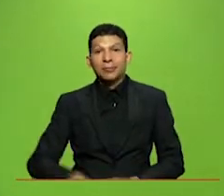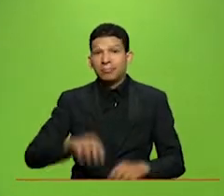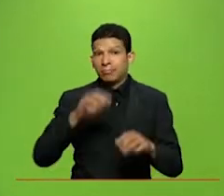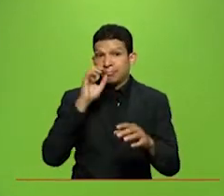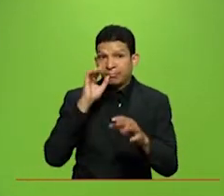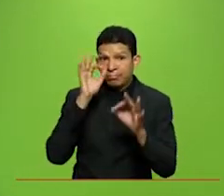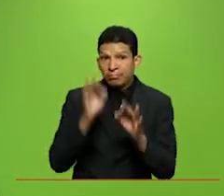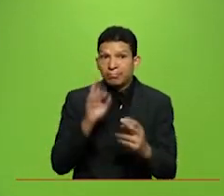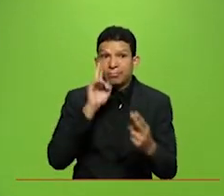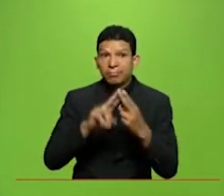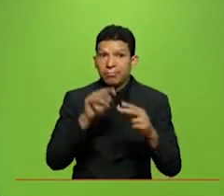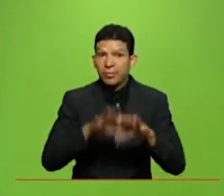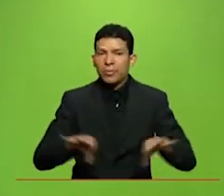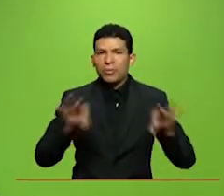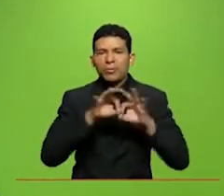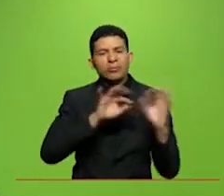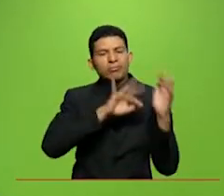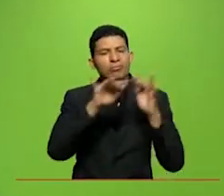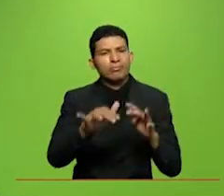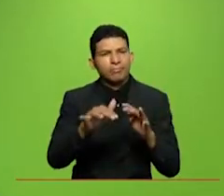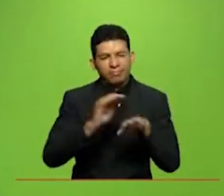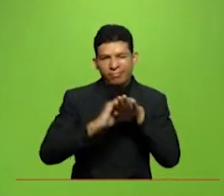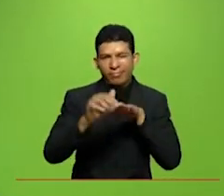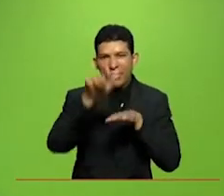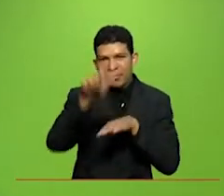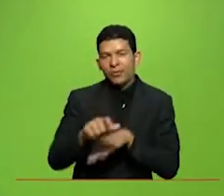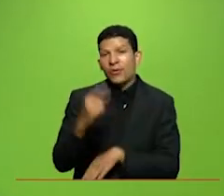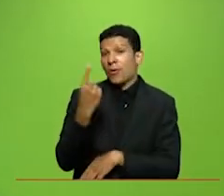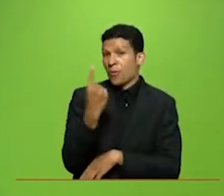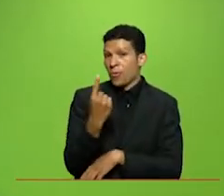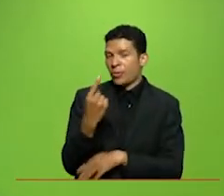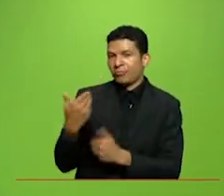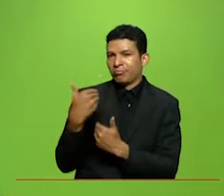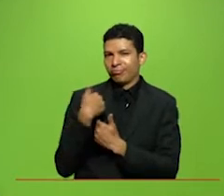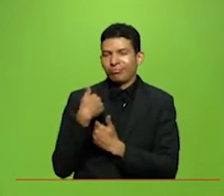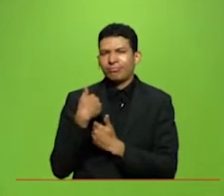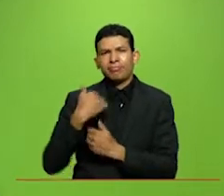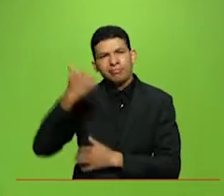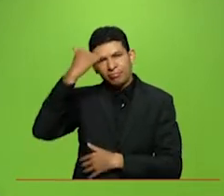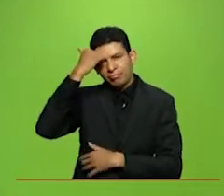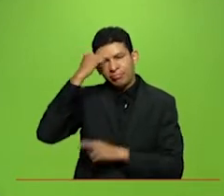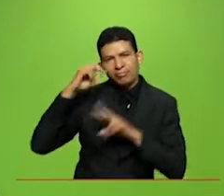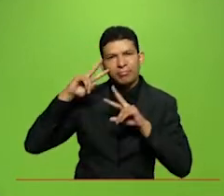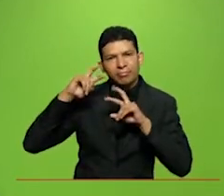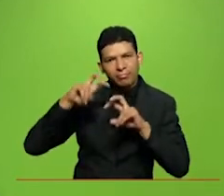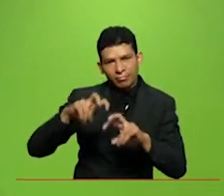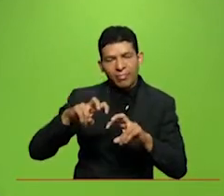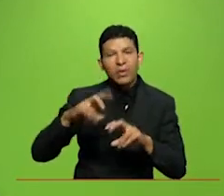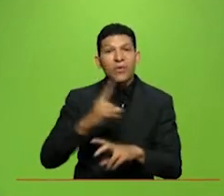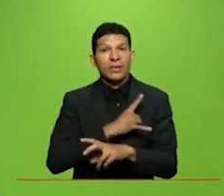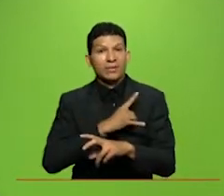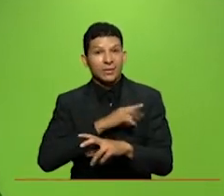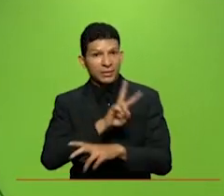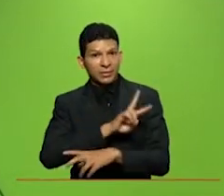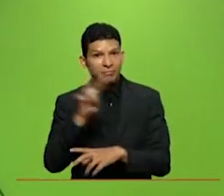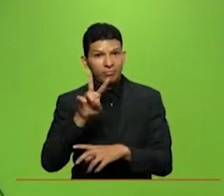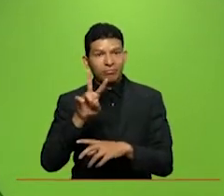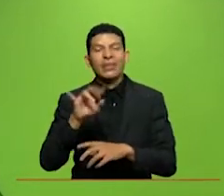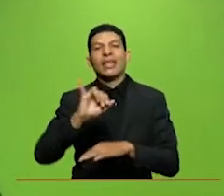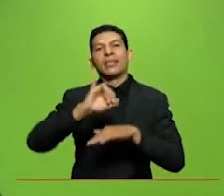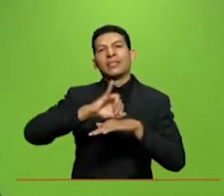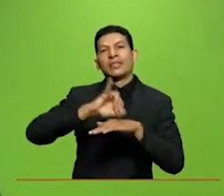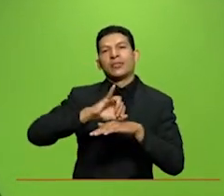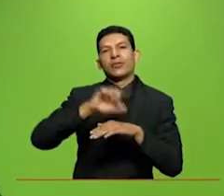importancia de este evento invitamos a uno de los organizadores el docente e investigador de la universidad del valle y del instituto sinara